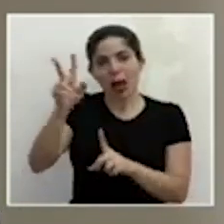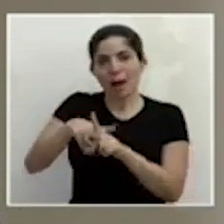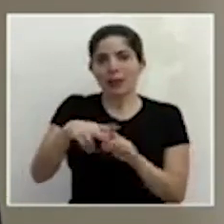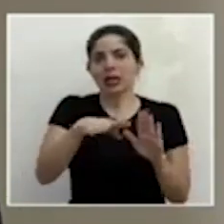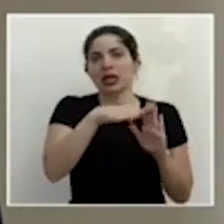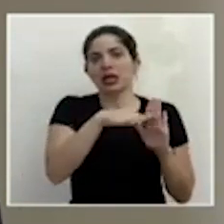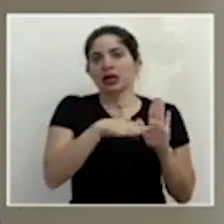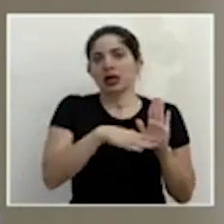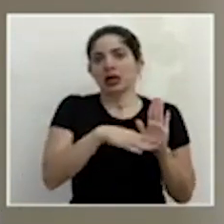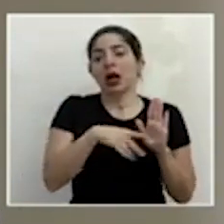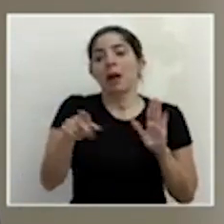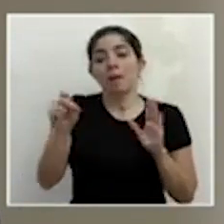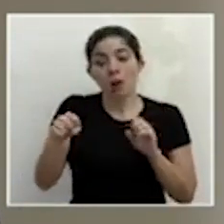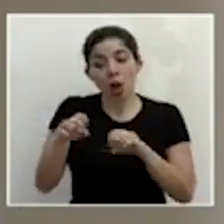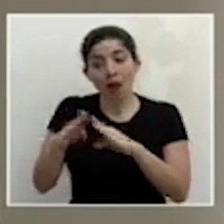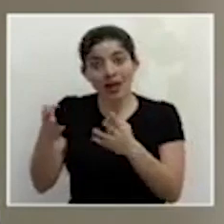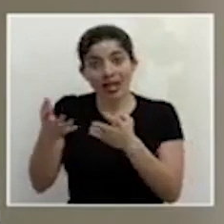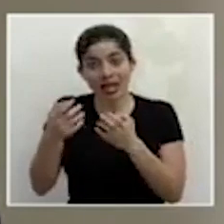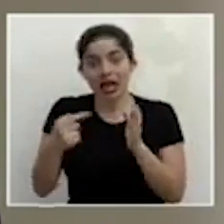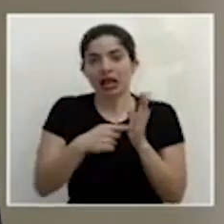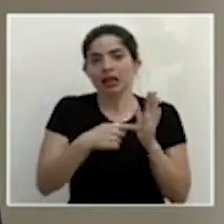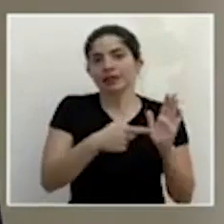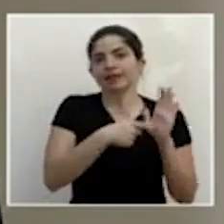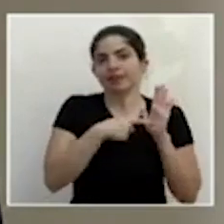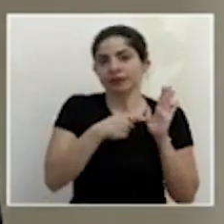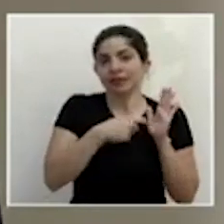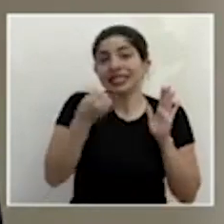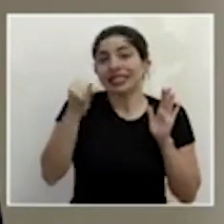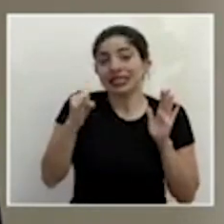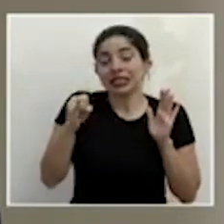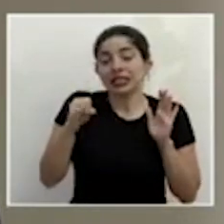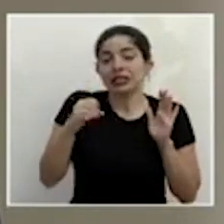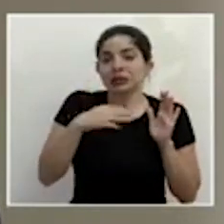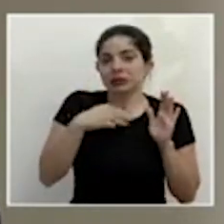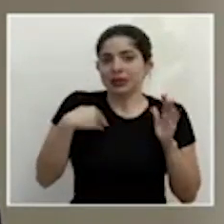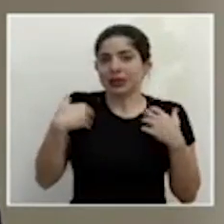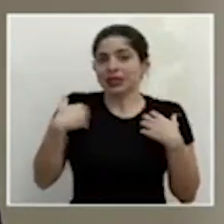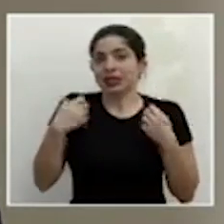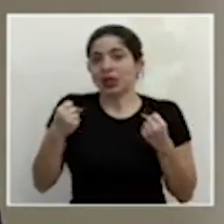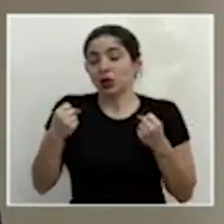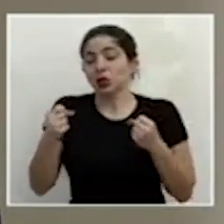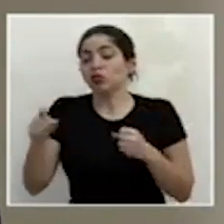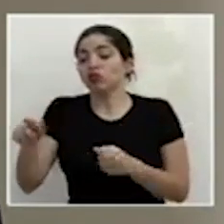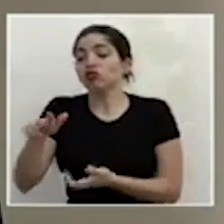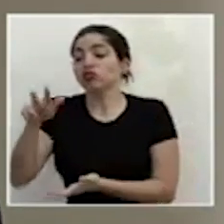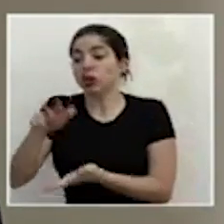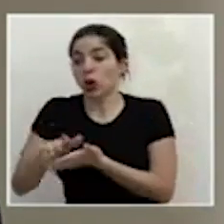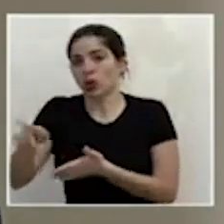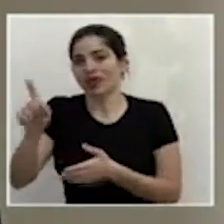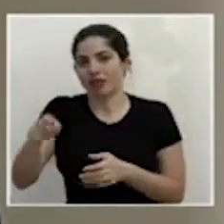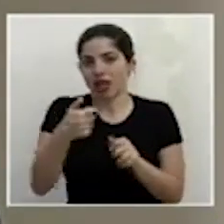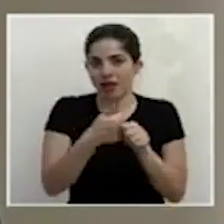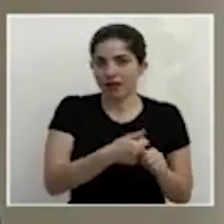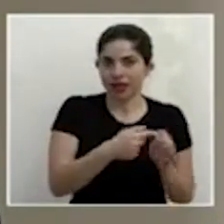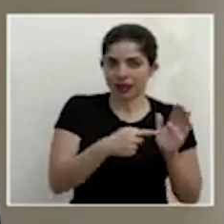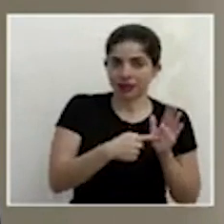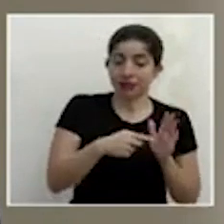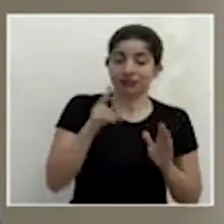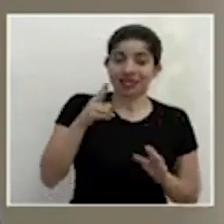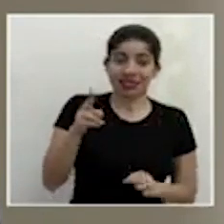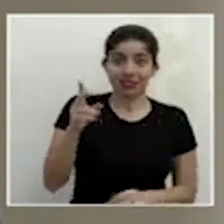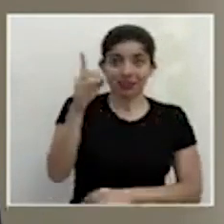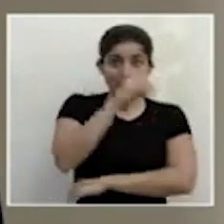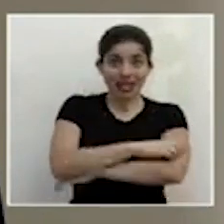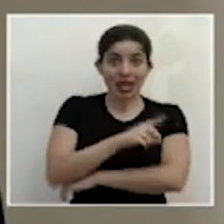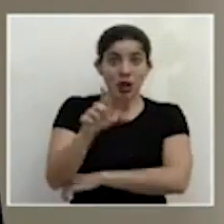abrir sus actividades cuando así lo determine el Ministerio de Salud. Ese mismo día, el lunes 27